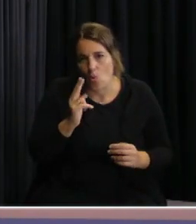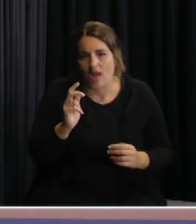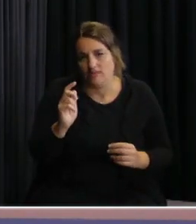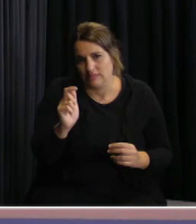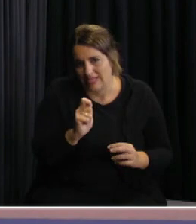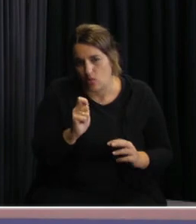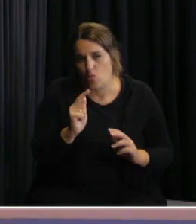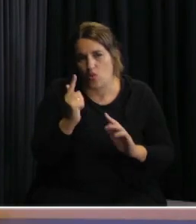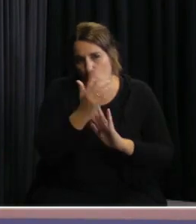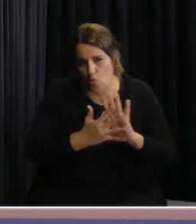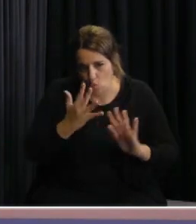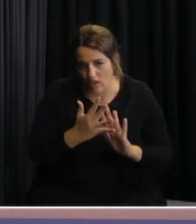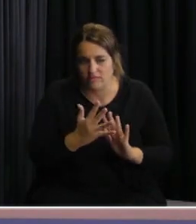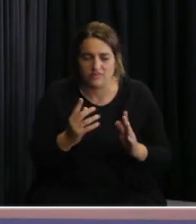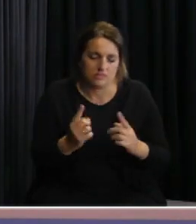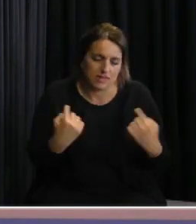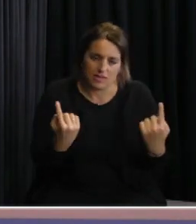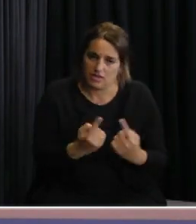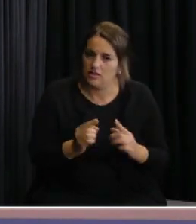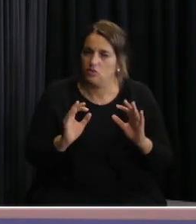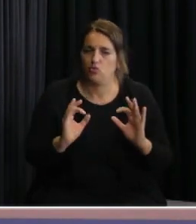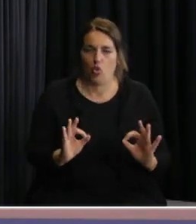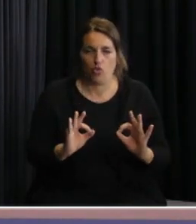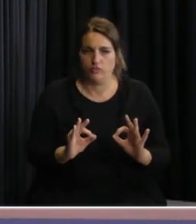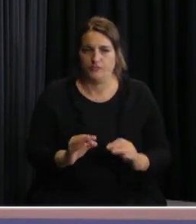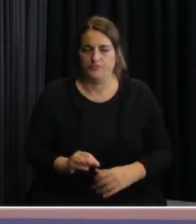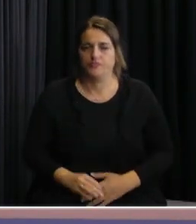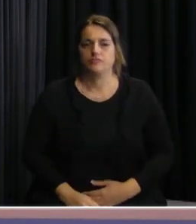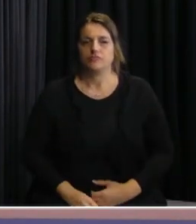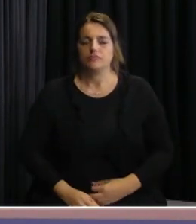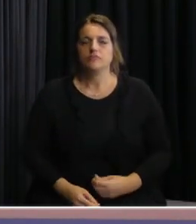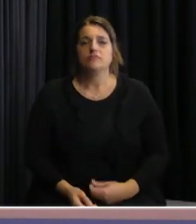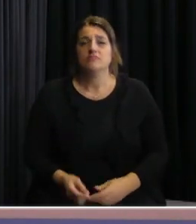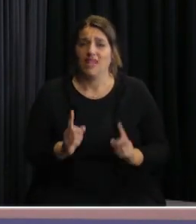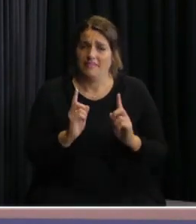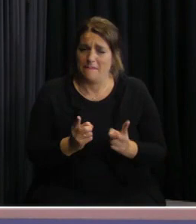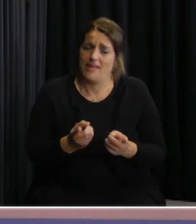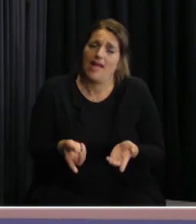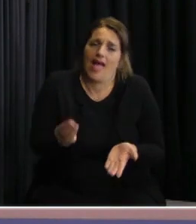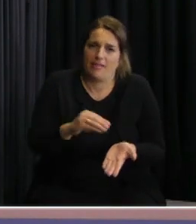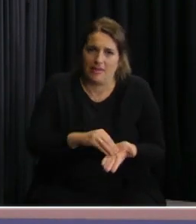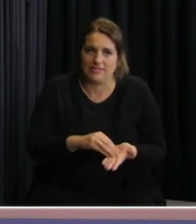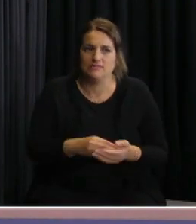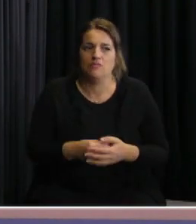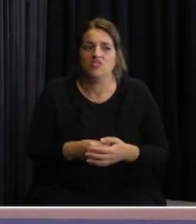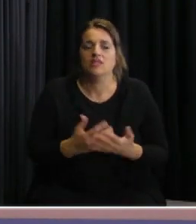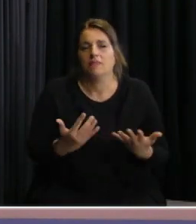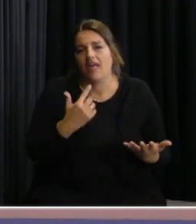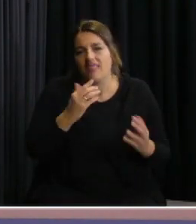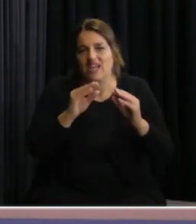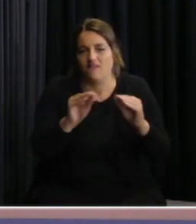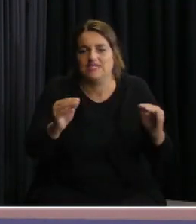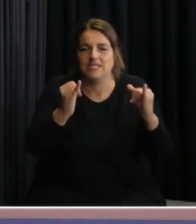también de HACE como prestador público. Y además decirle que